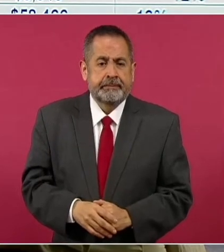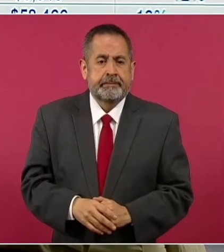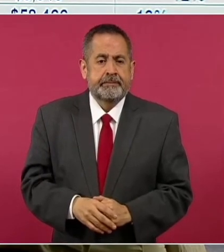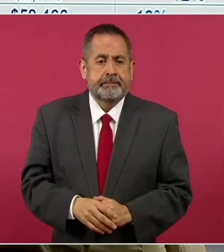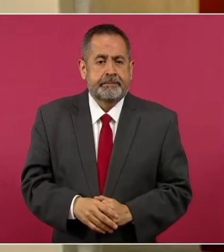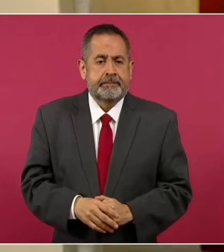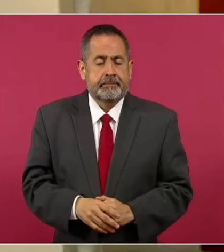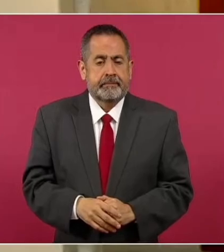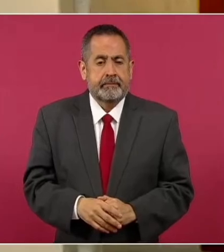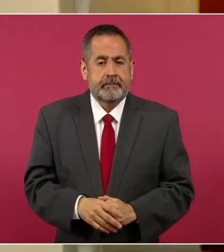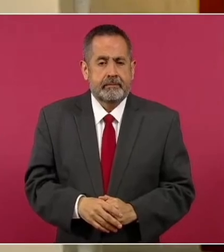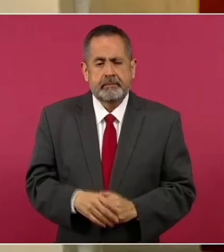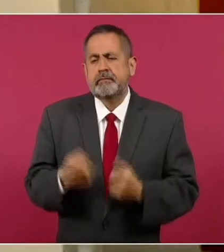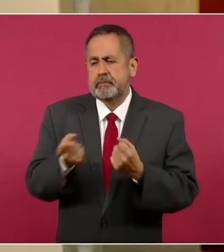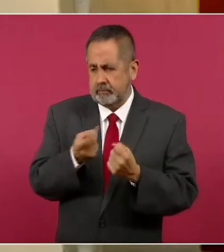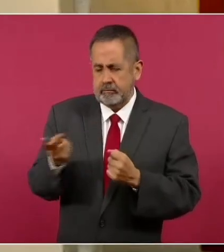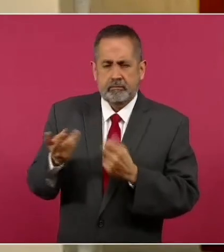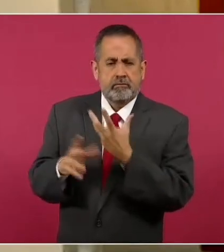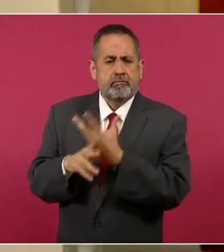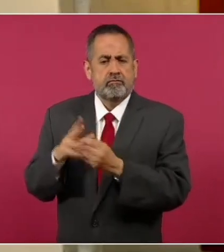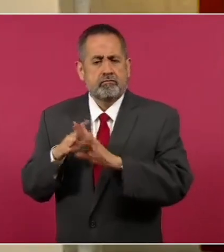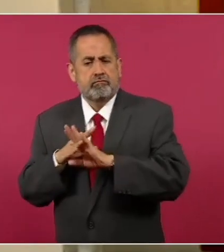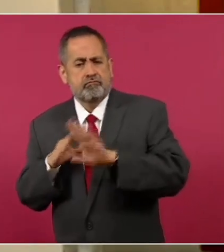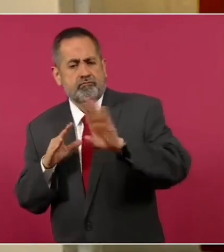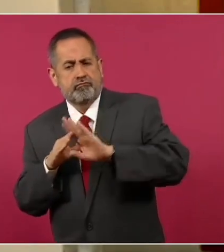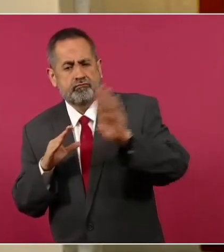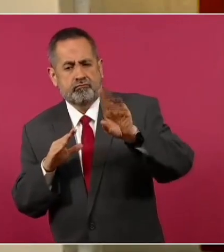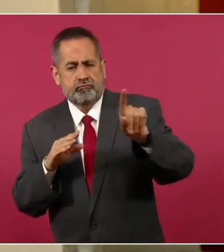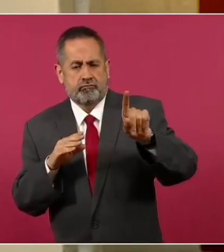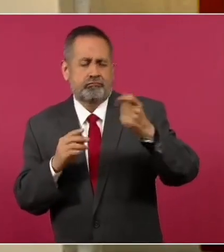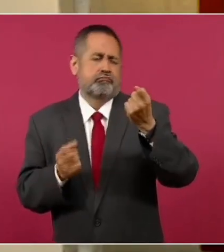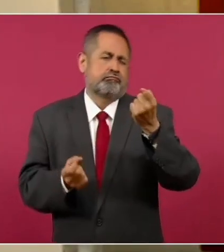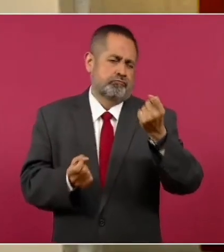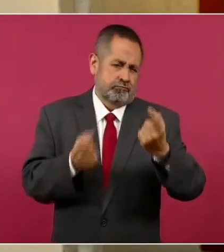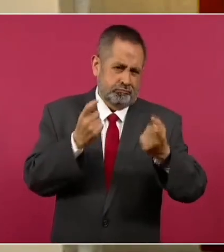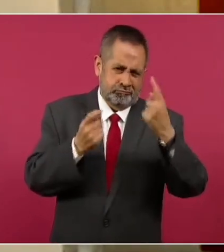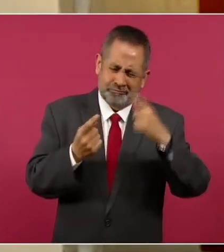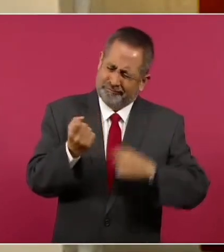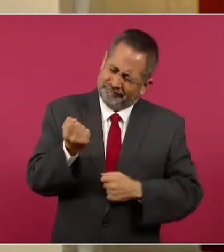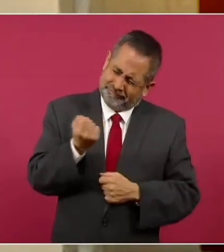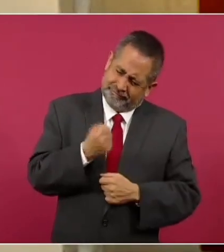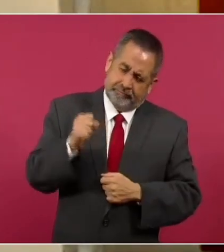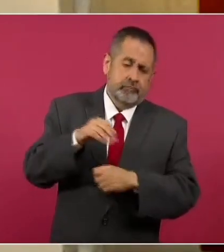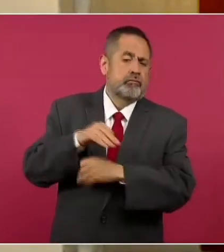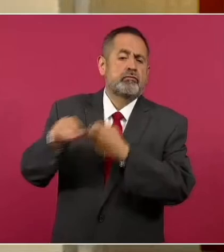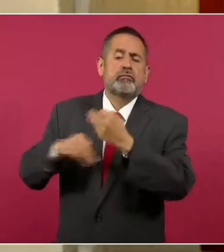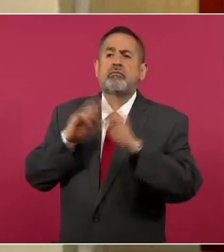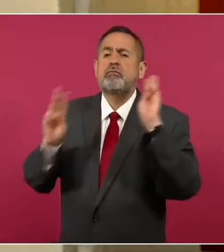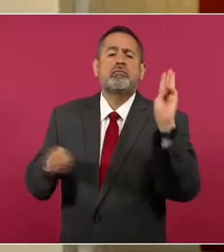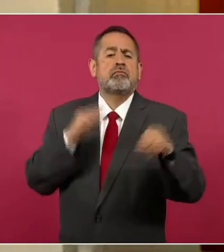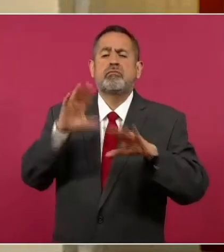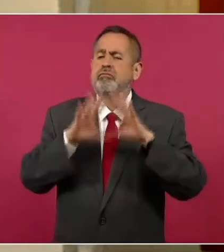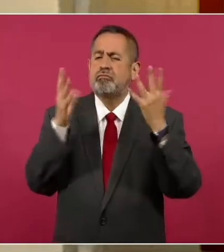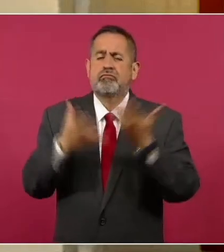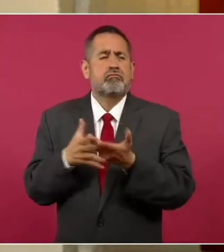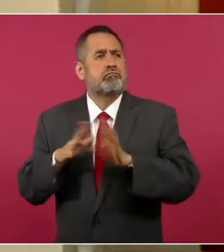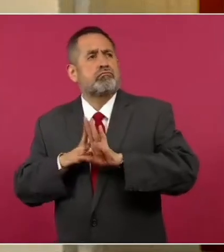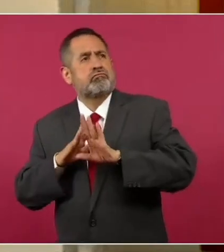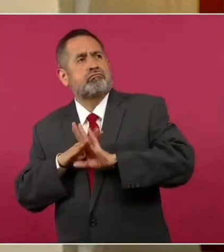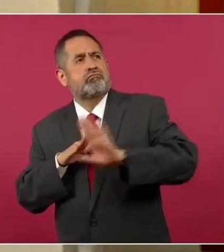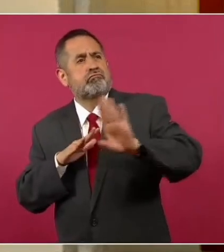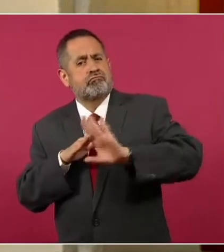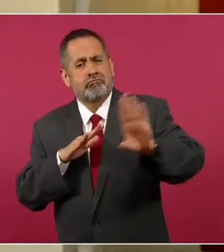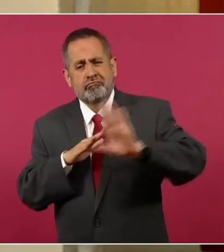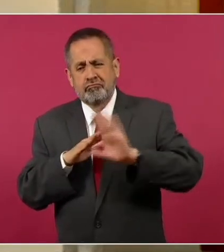Hay migrantes que todos son excepcionales, todos los migrantes del mundo. Son